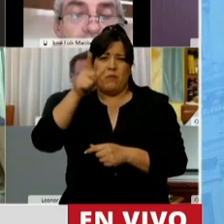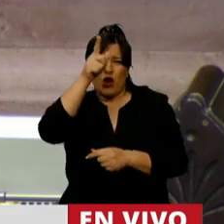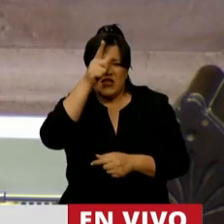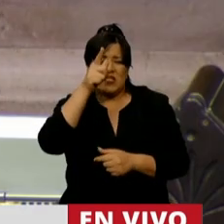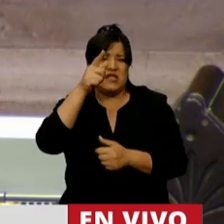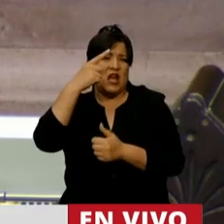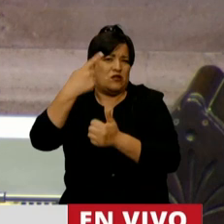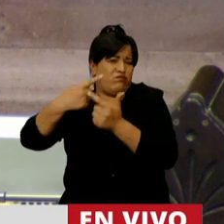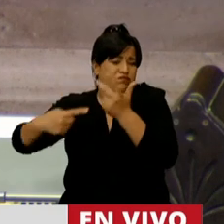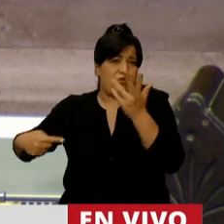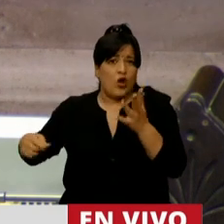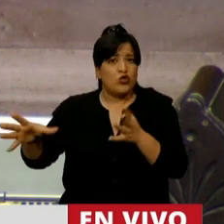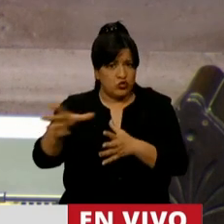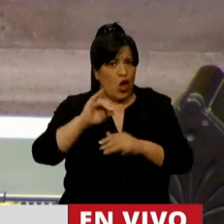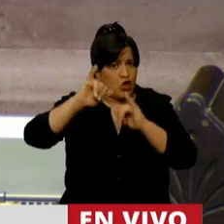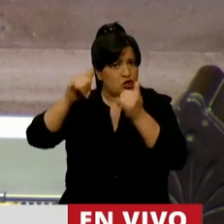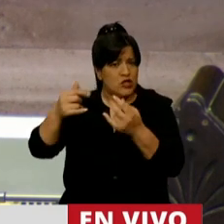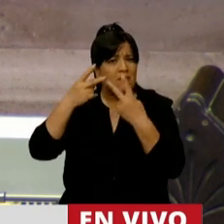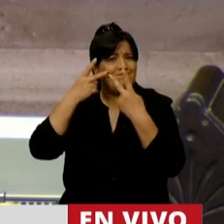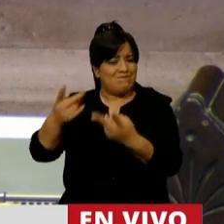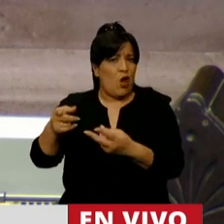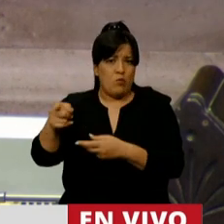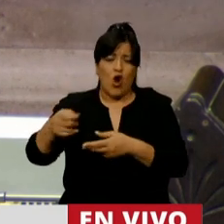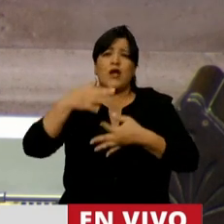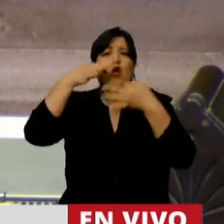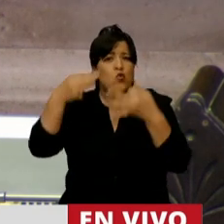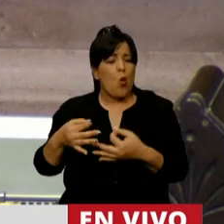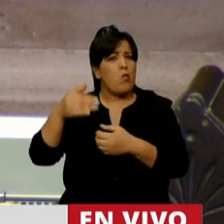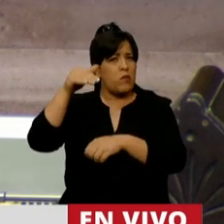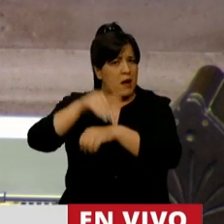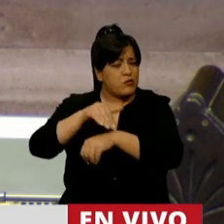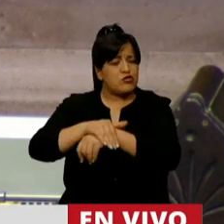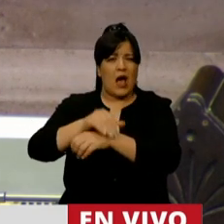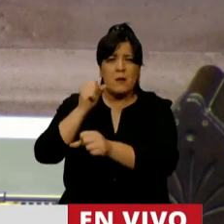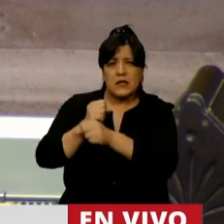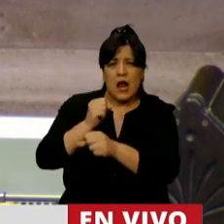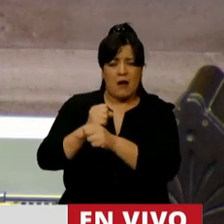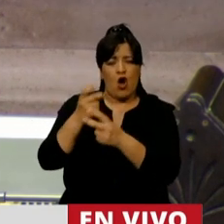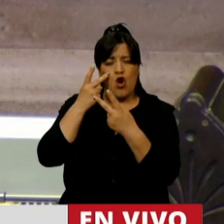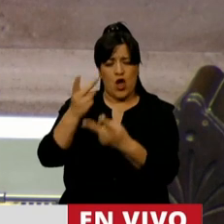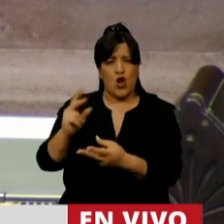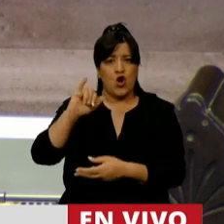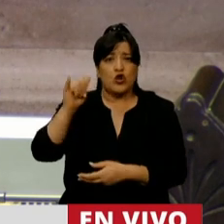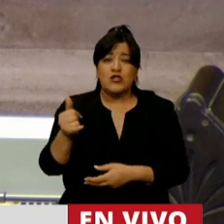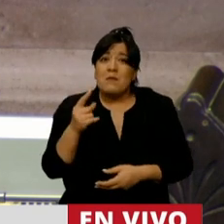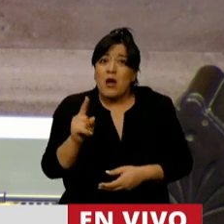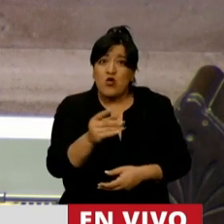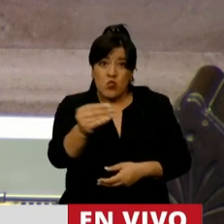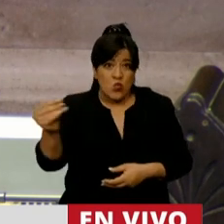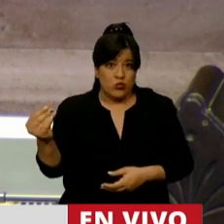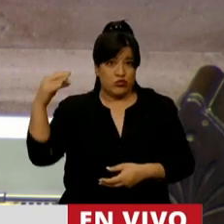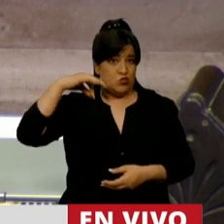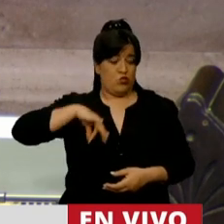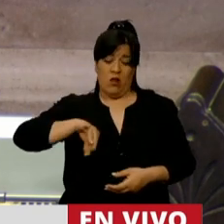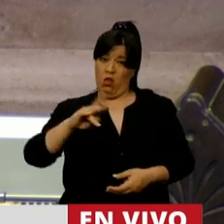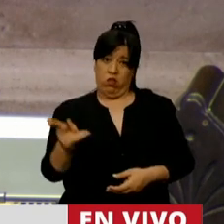y de todos aquellos que se exponen cumpliendo con sus obligaciones. Muchos de ellos precarizados como